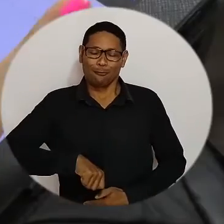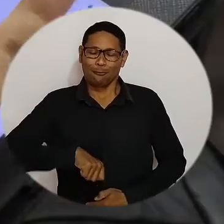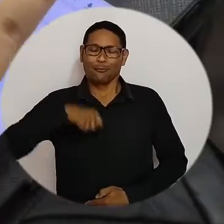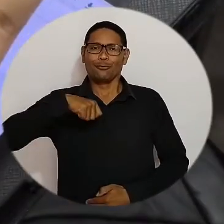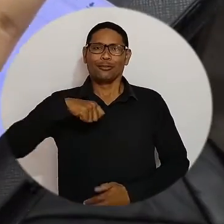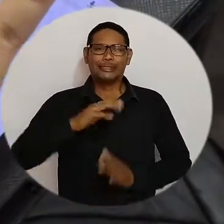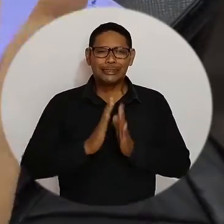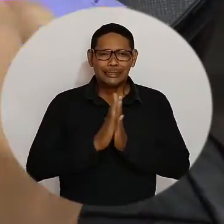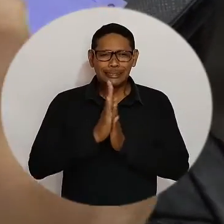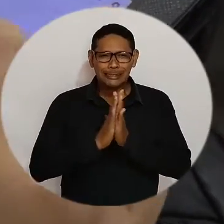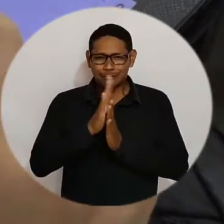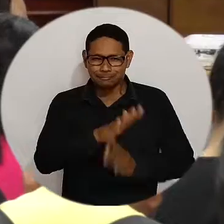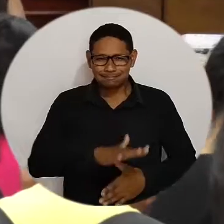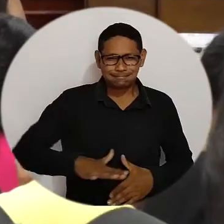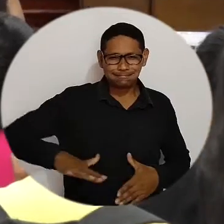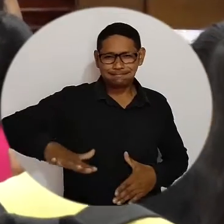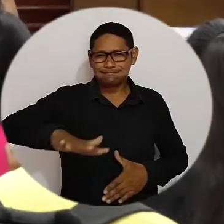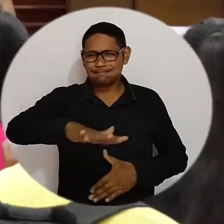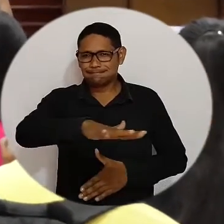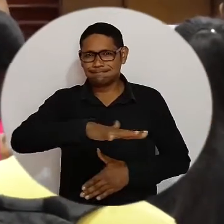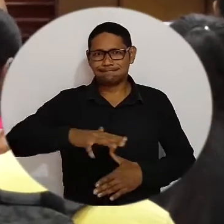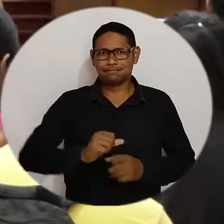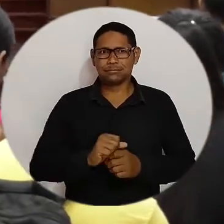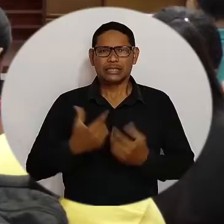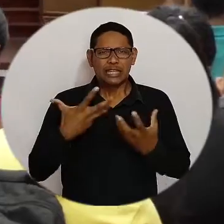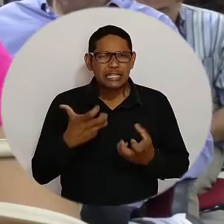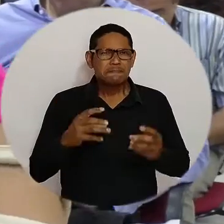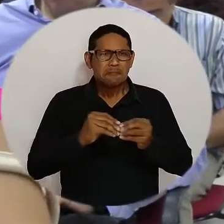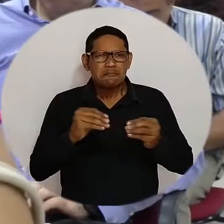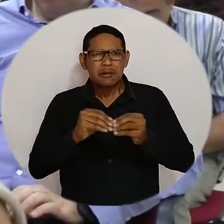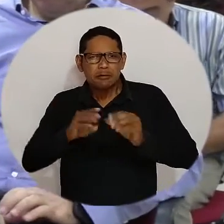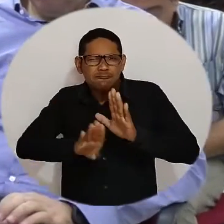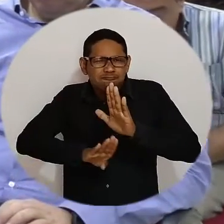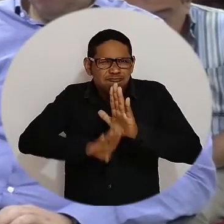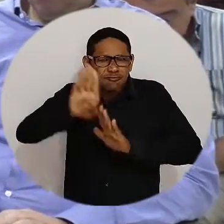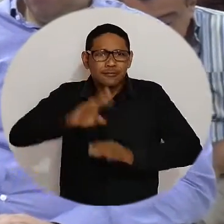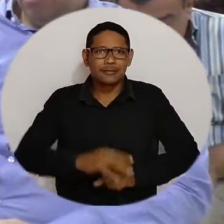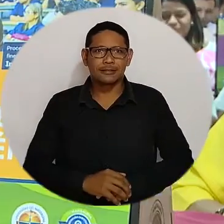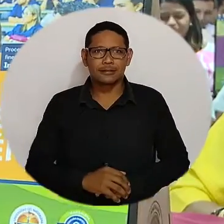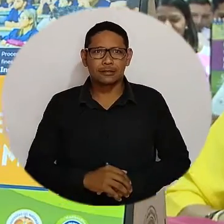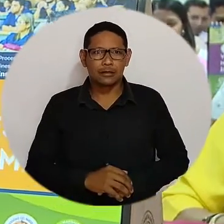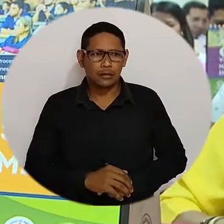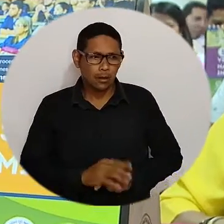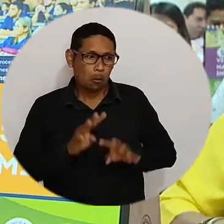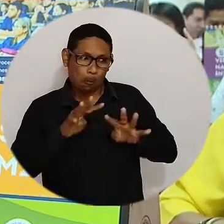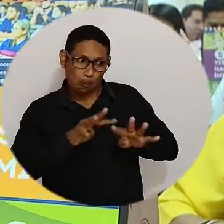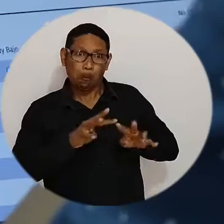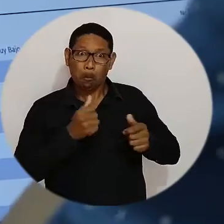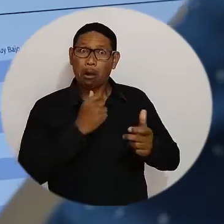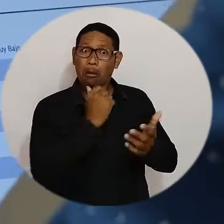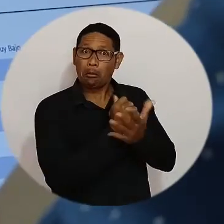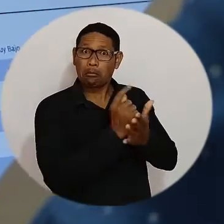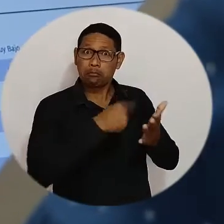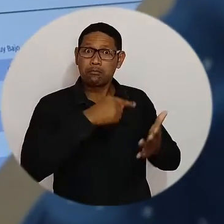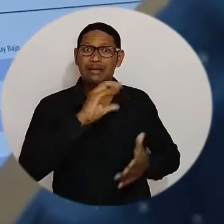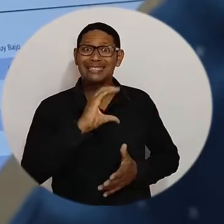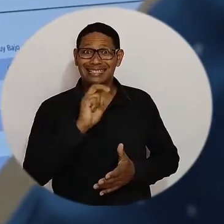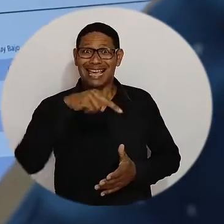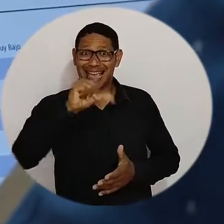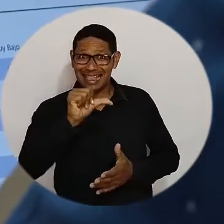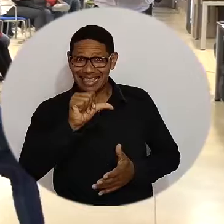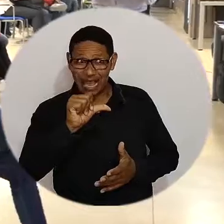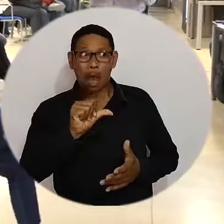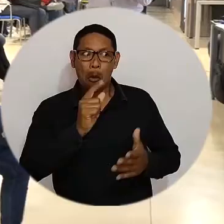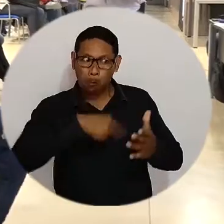la esperanza del territorio, somos las ganas de seguir adelante. El concepto favorable y juicio global del Consejo Nacional de